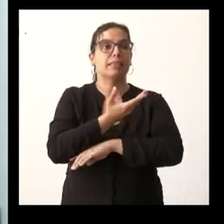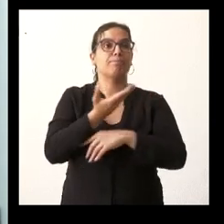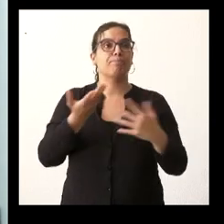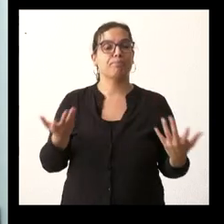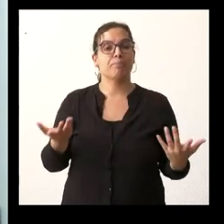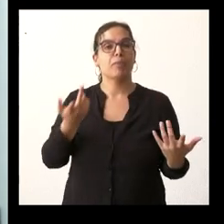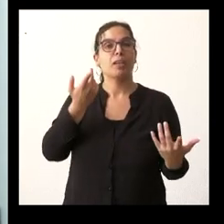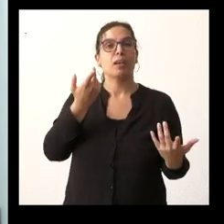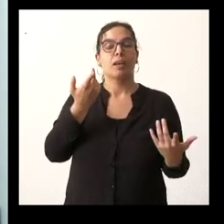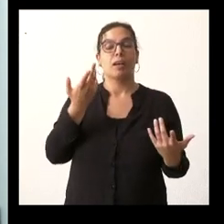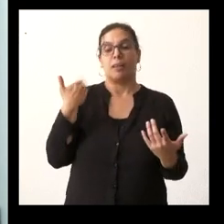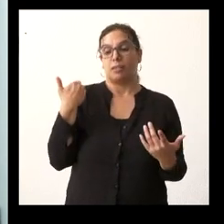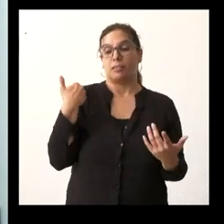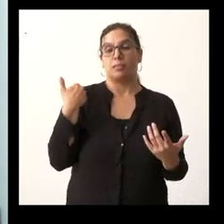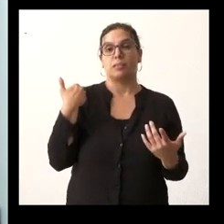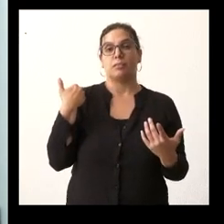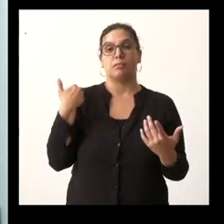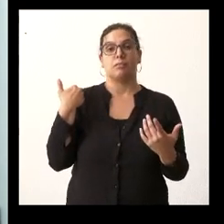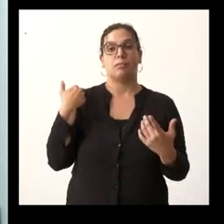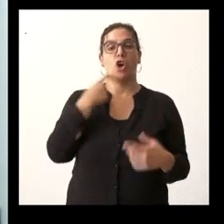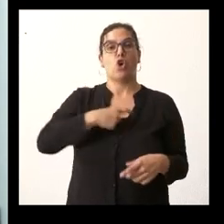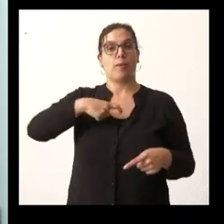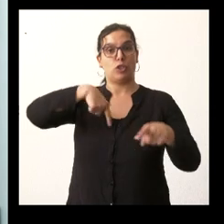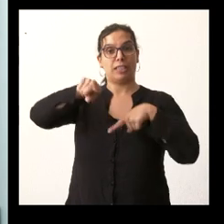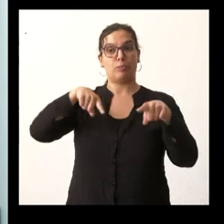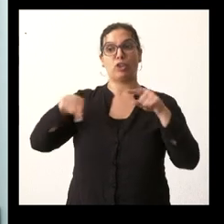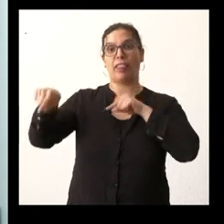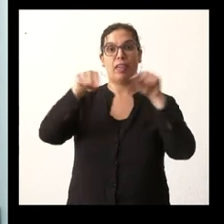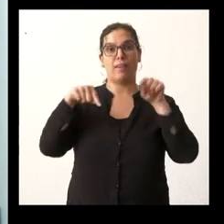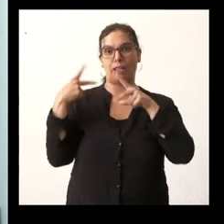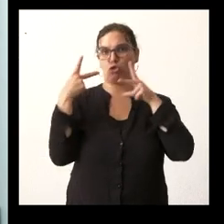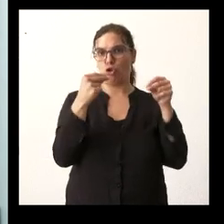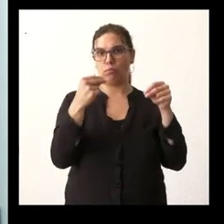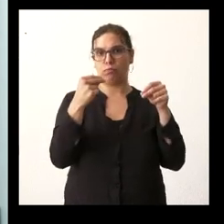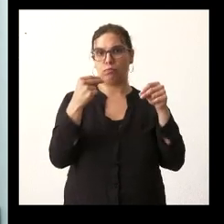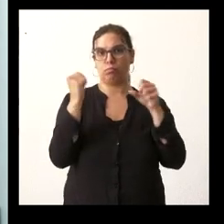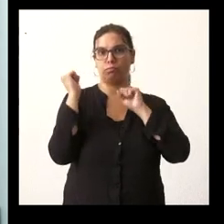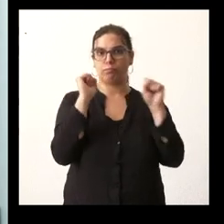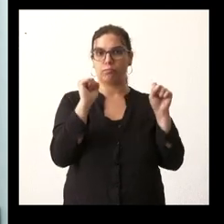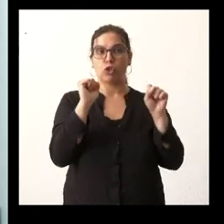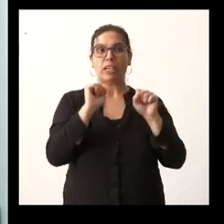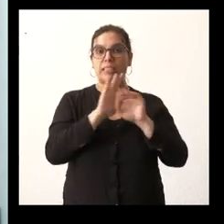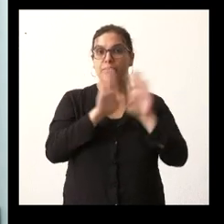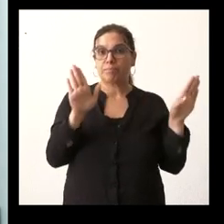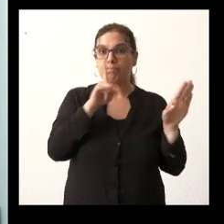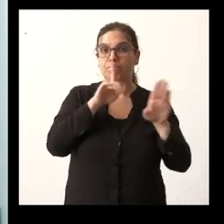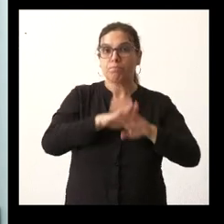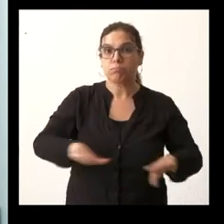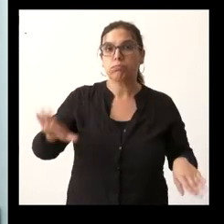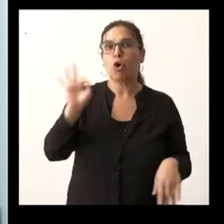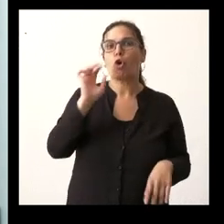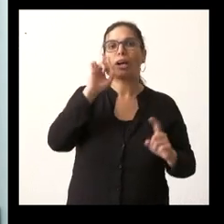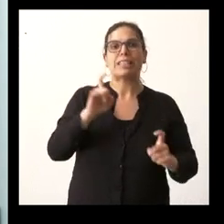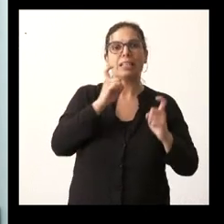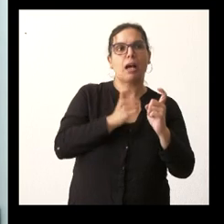no se admitió el debate en la comisión de transportes no sé si lo van a dejar ahí o van a intentar otras